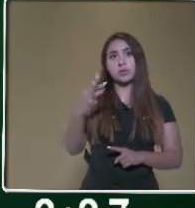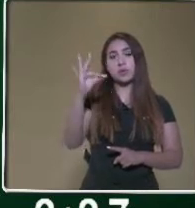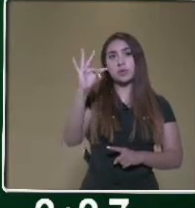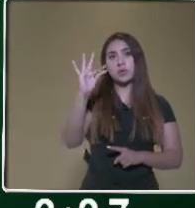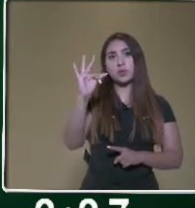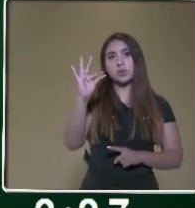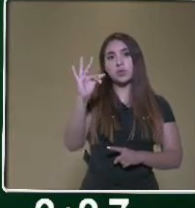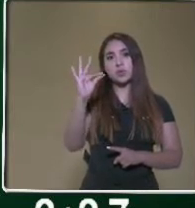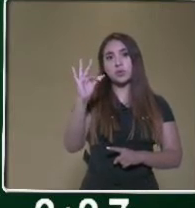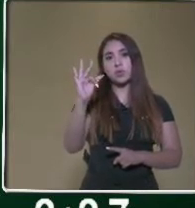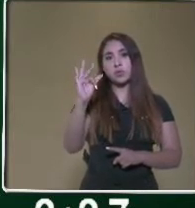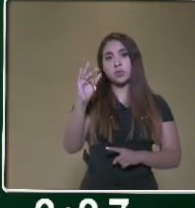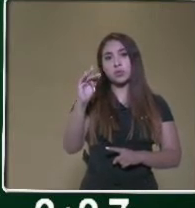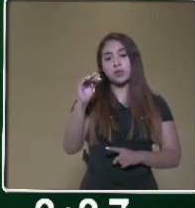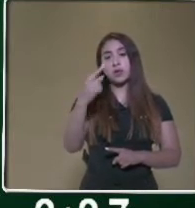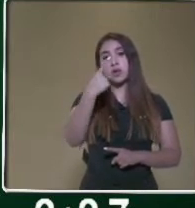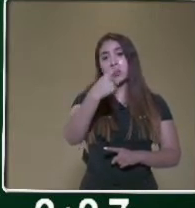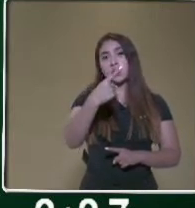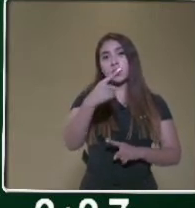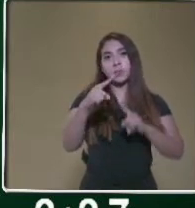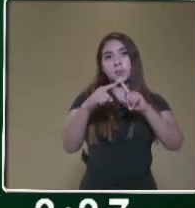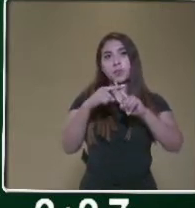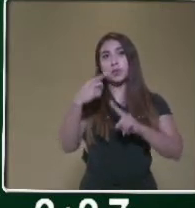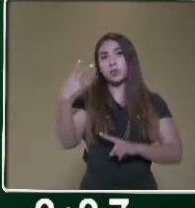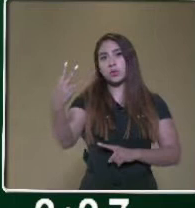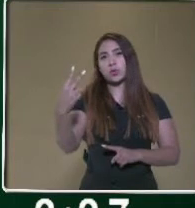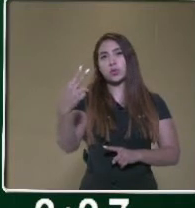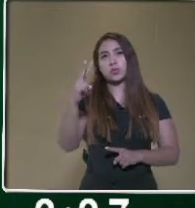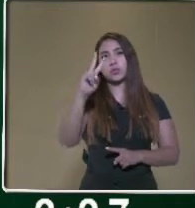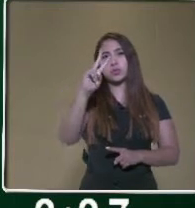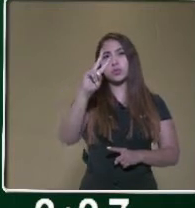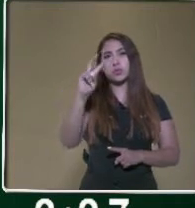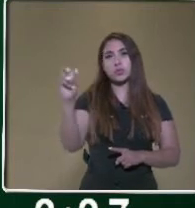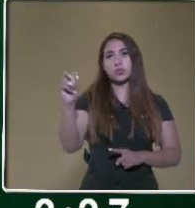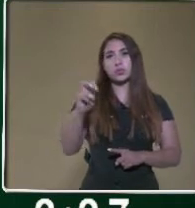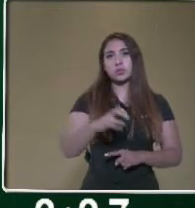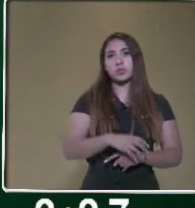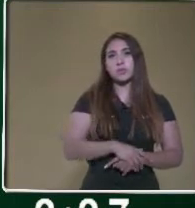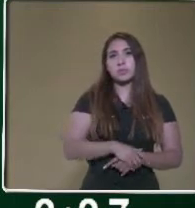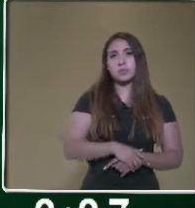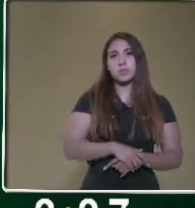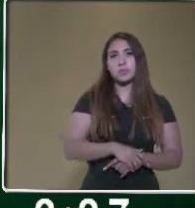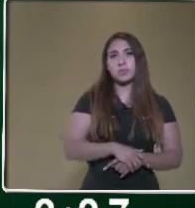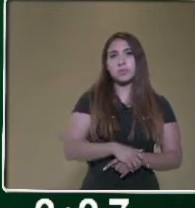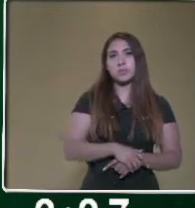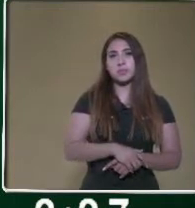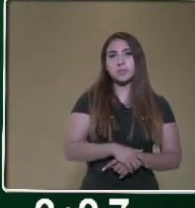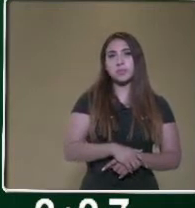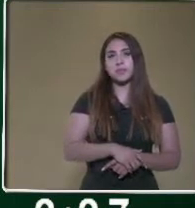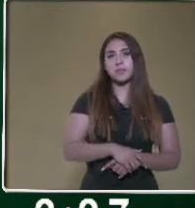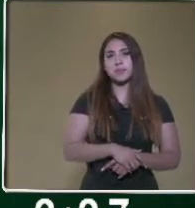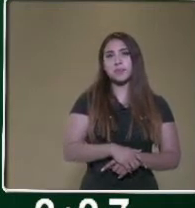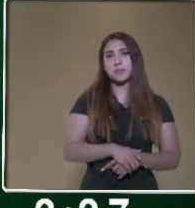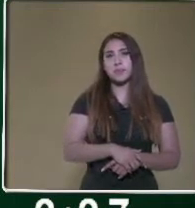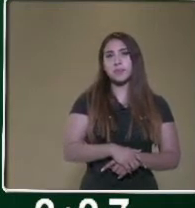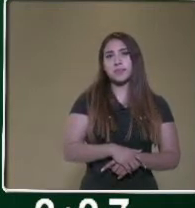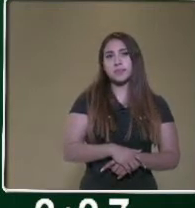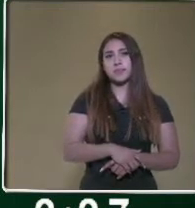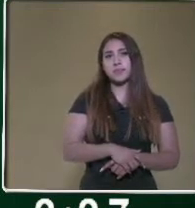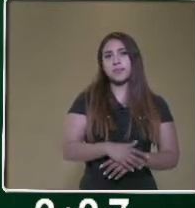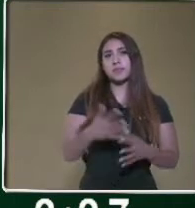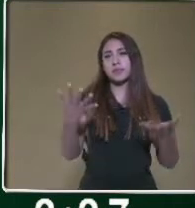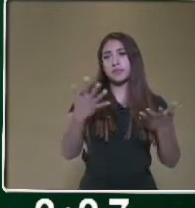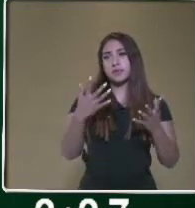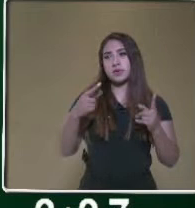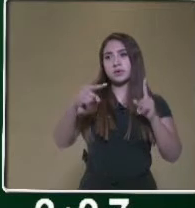decenas, y 1 por 2 sería 200. Ok, y ahora sí, podemos realizar nuestra suma